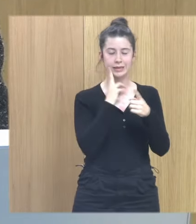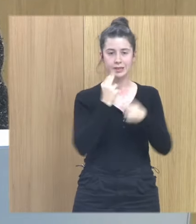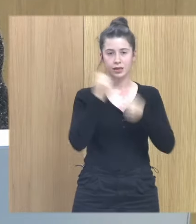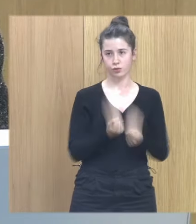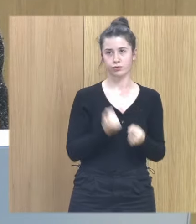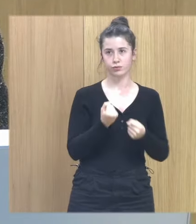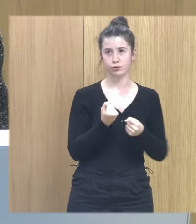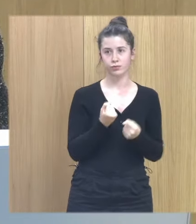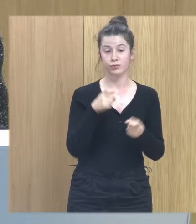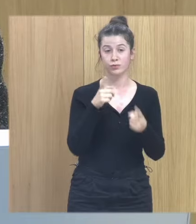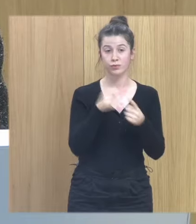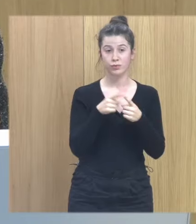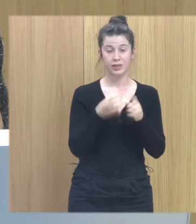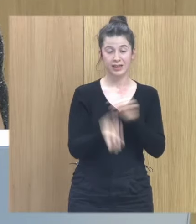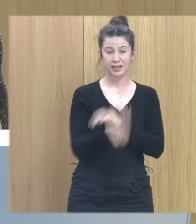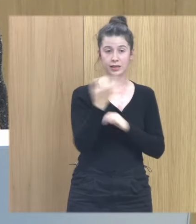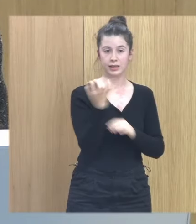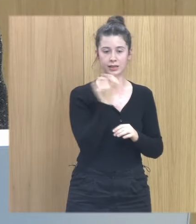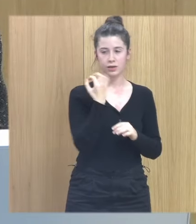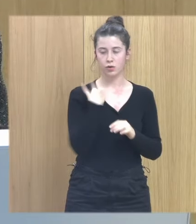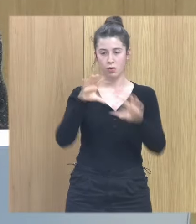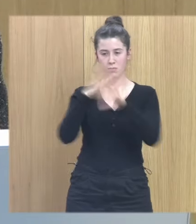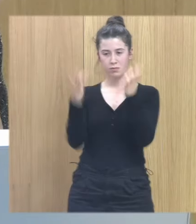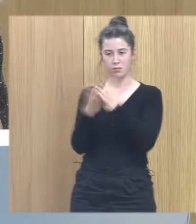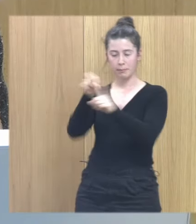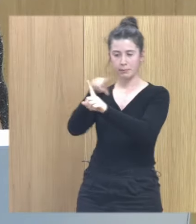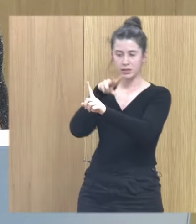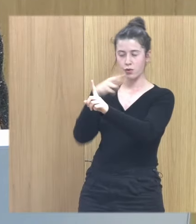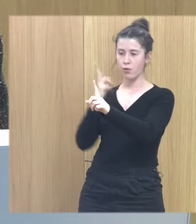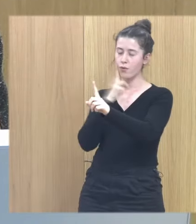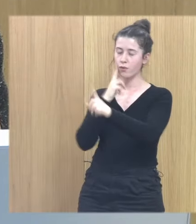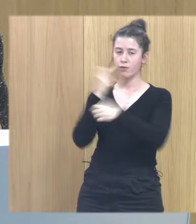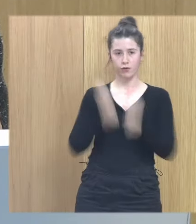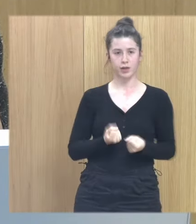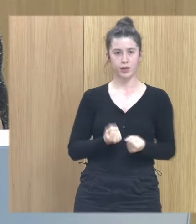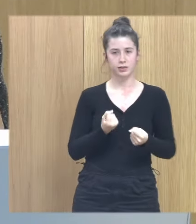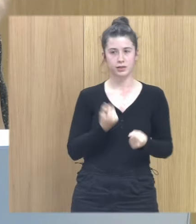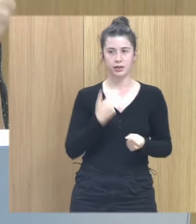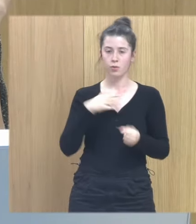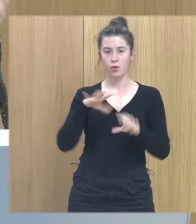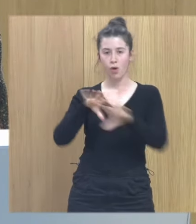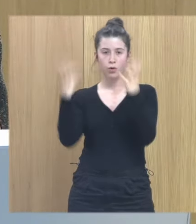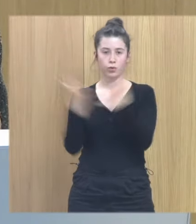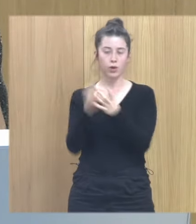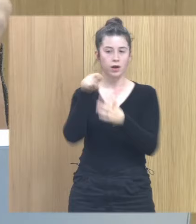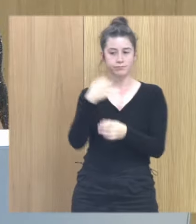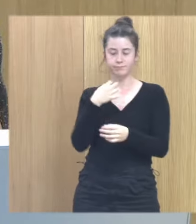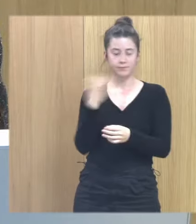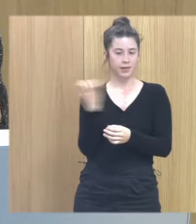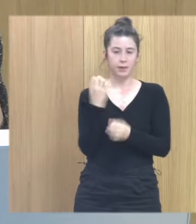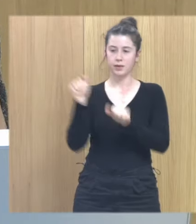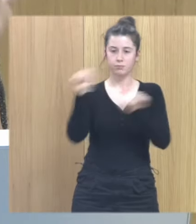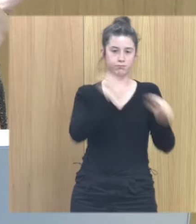entonces eso construye una visión del mundo como un lugar atemorizante como un lugar en el que yo me tengo que defender tengo que defenderme de la